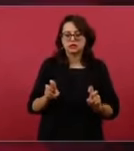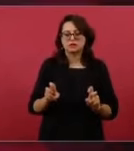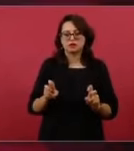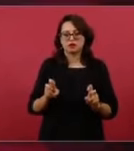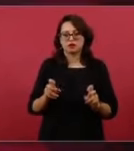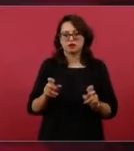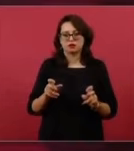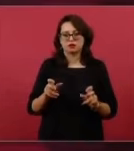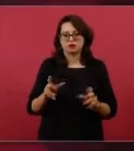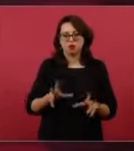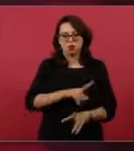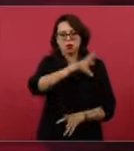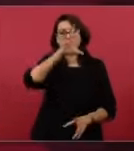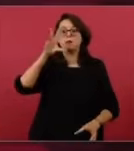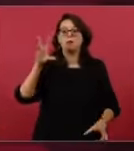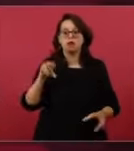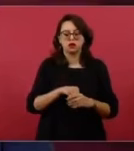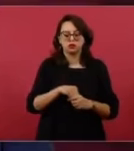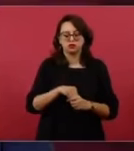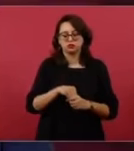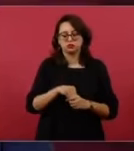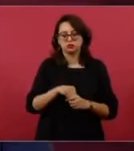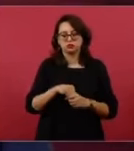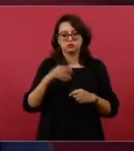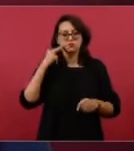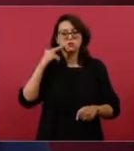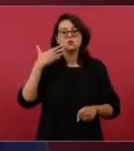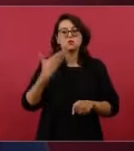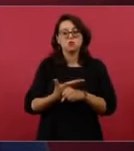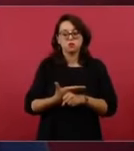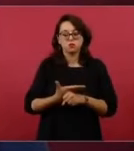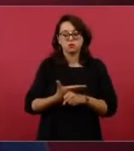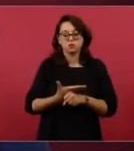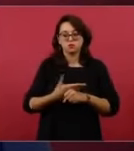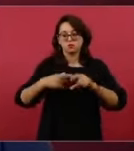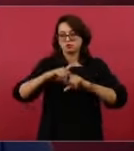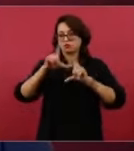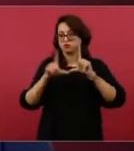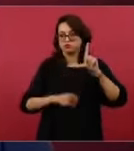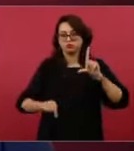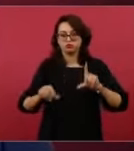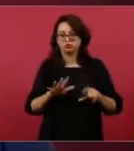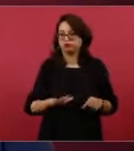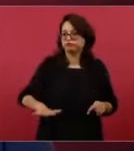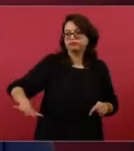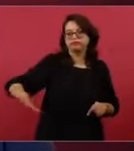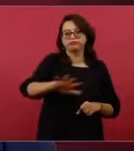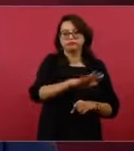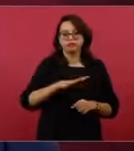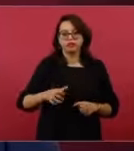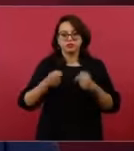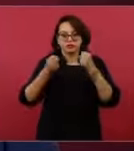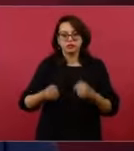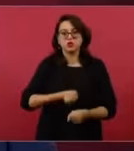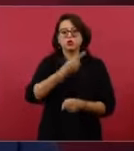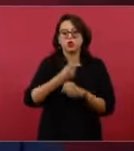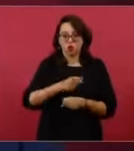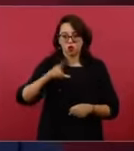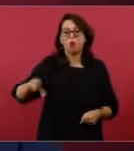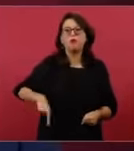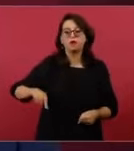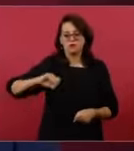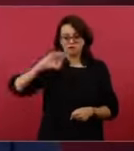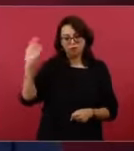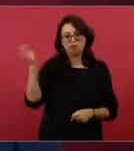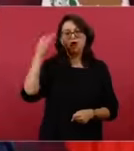con todos. Es un asunto que tiene que ver con la seguridad pública. Que tiene que ver con el gobierno federal. Que tiene que ver